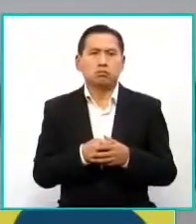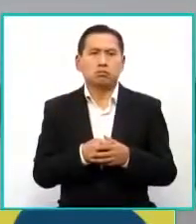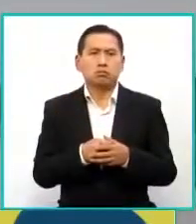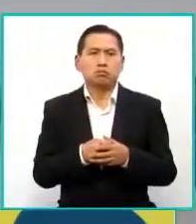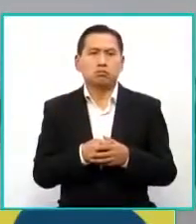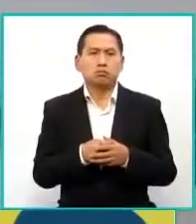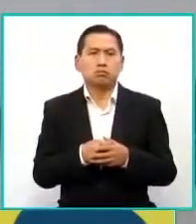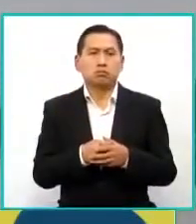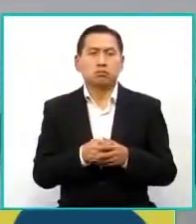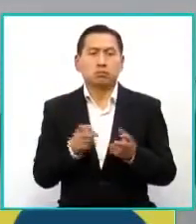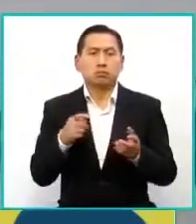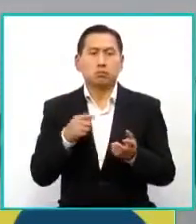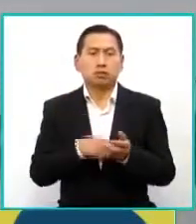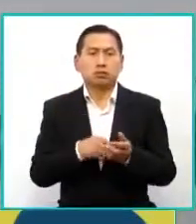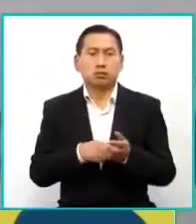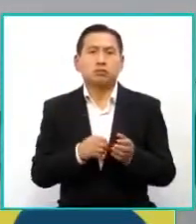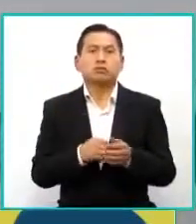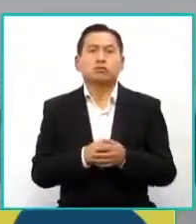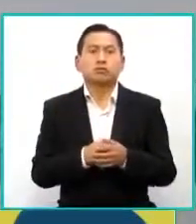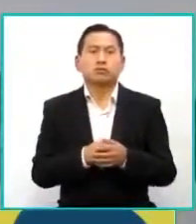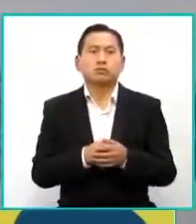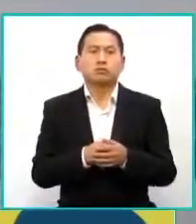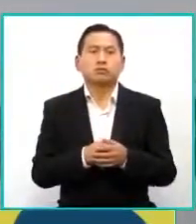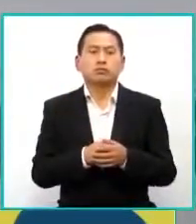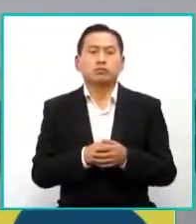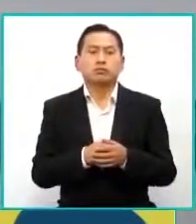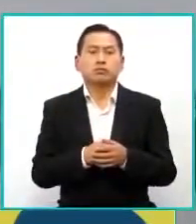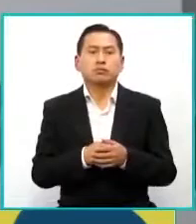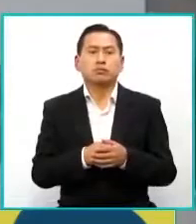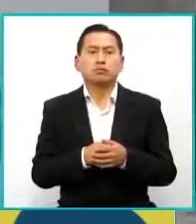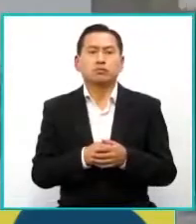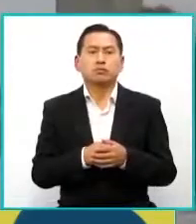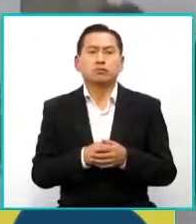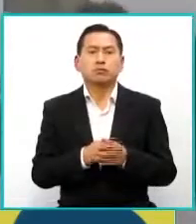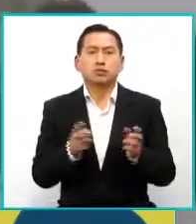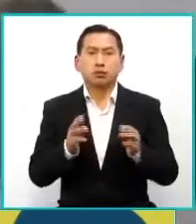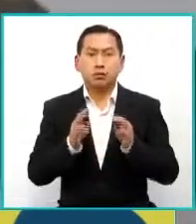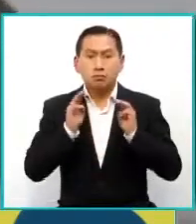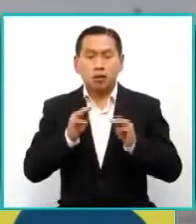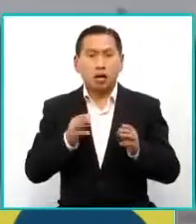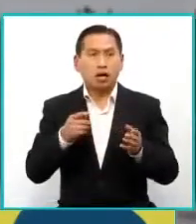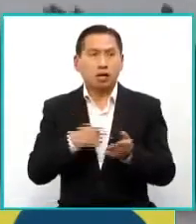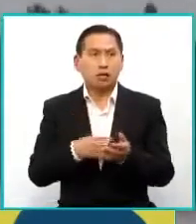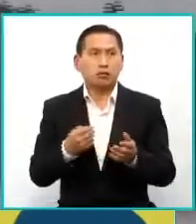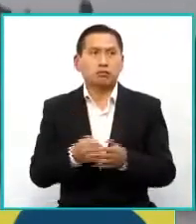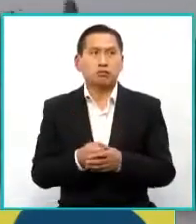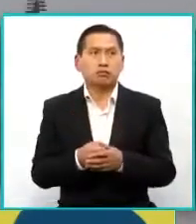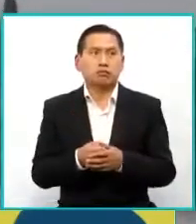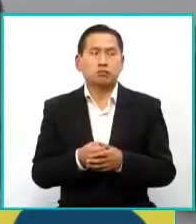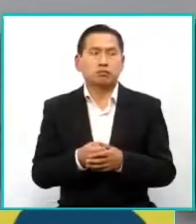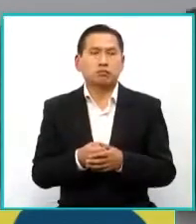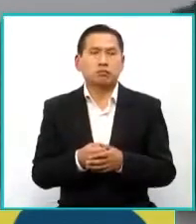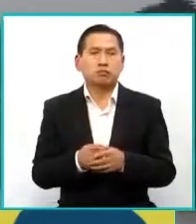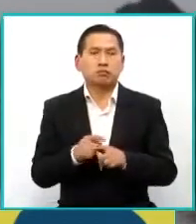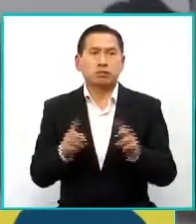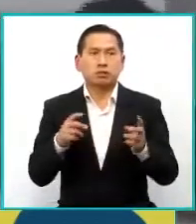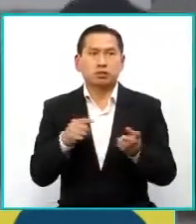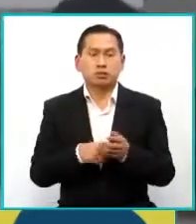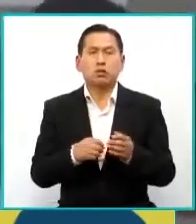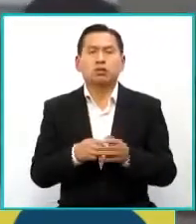Que es el tema del mar, pero hay que